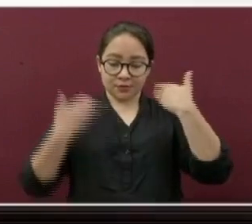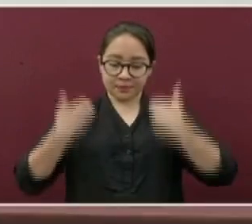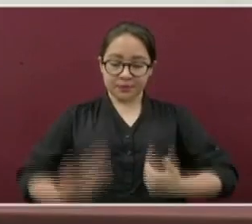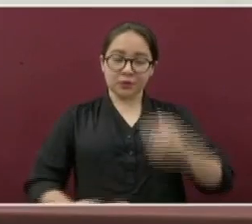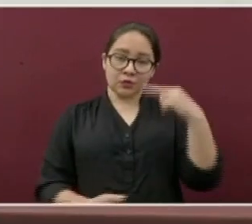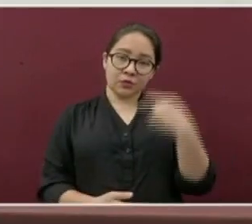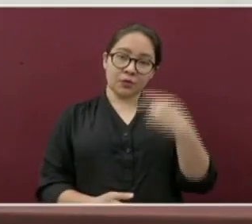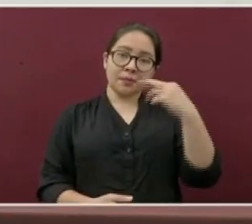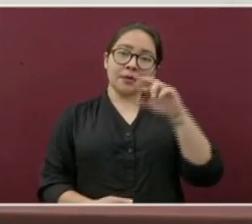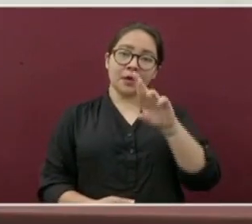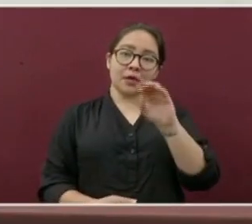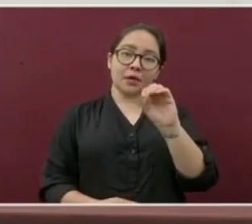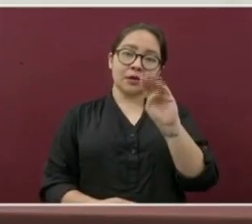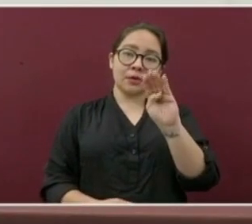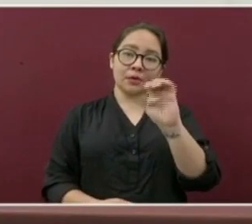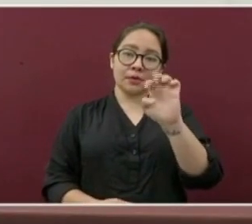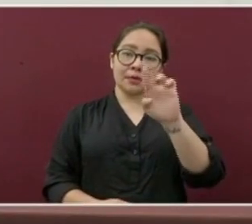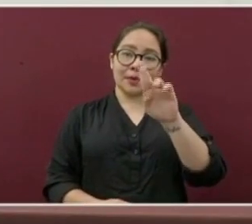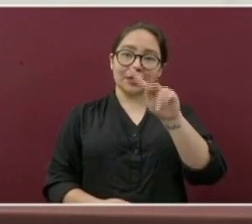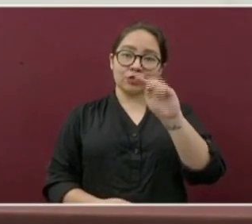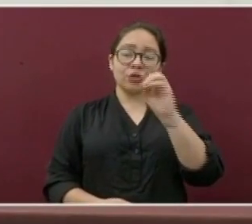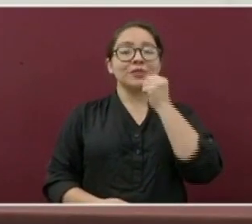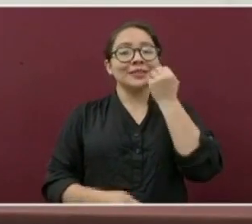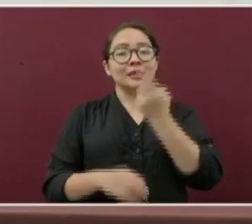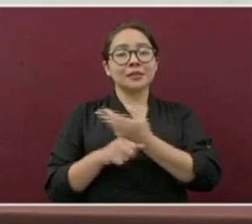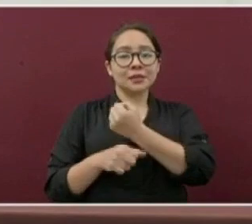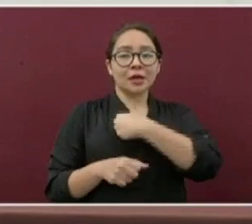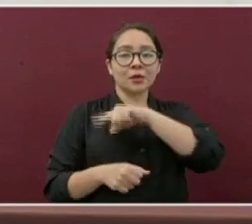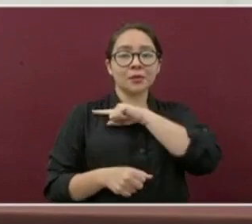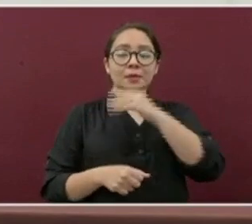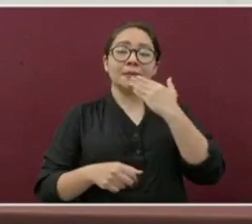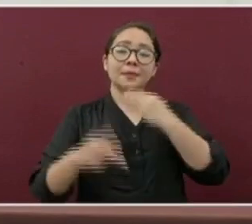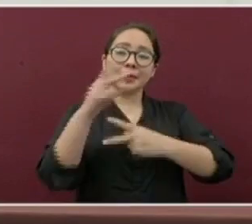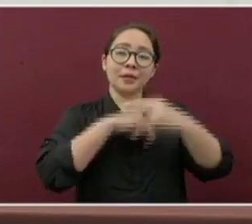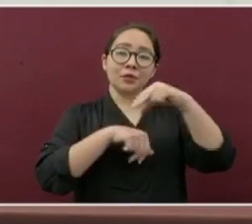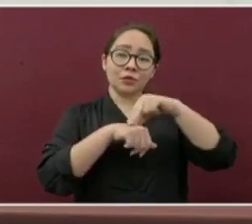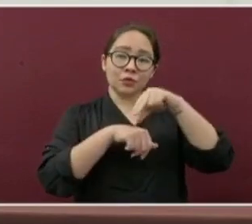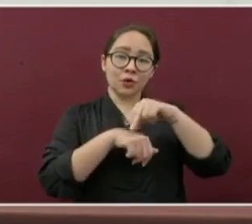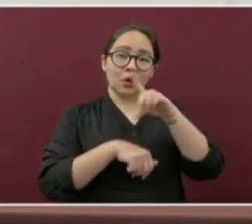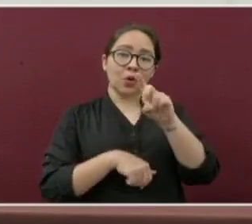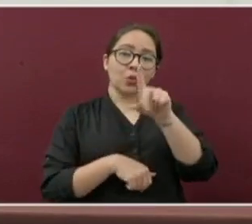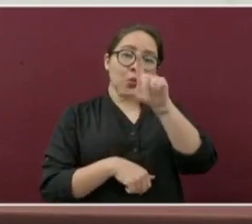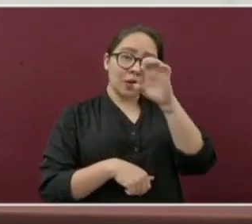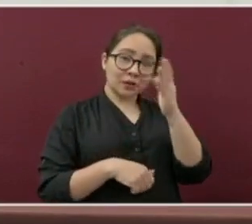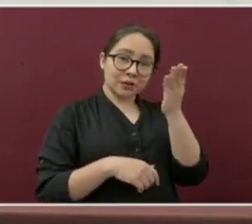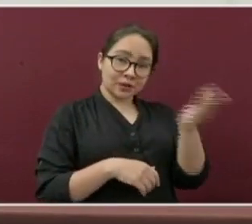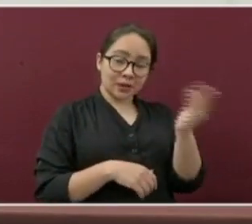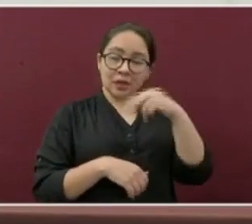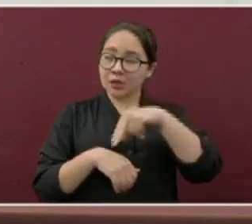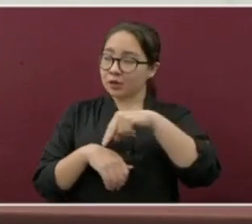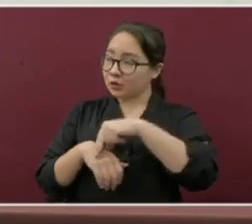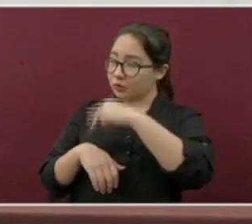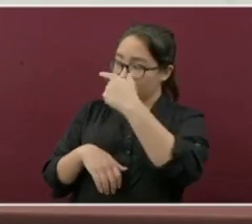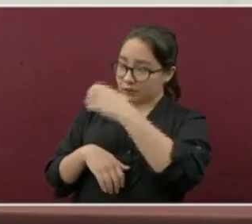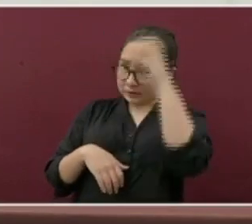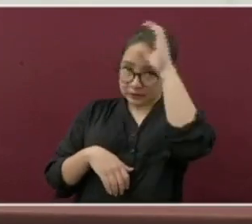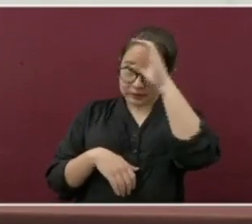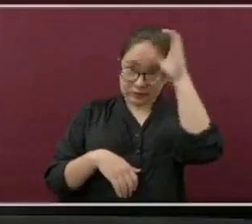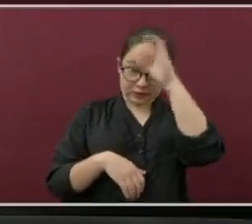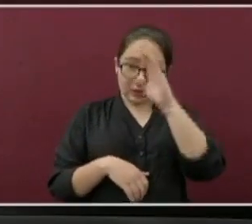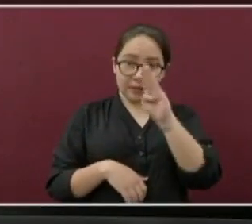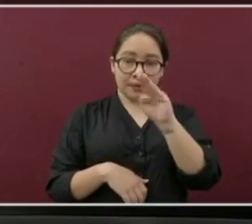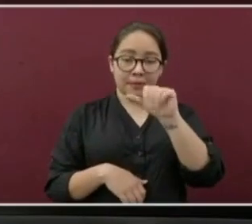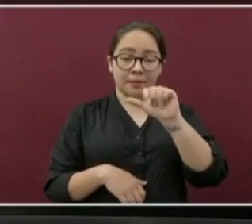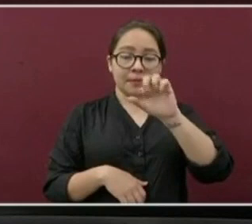Secretario de Salud. Doy la bienvenida a la doctora Dulce María Espejo Guevara y al señor doctor en ciencias Bartolo Avendaño